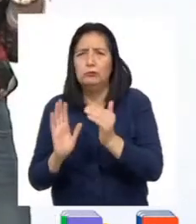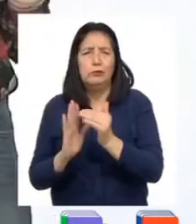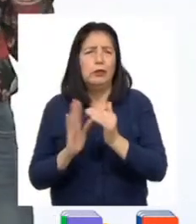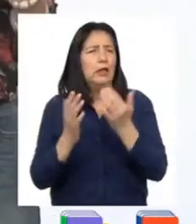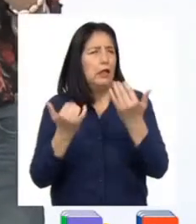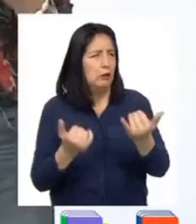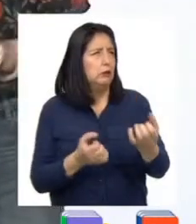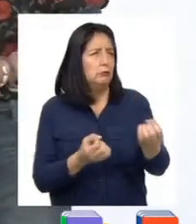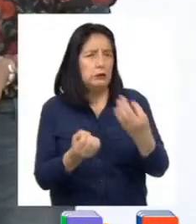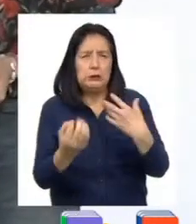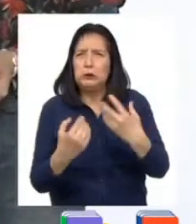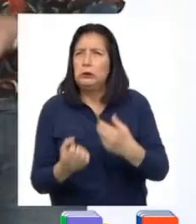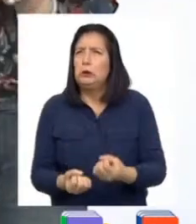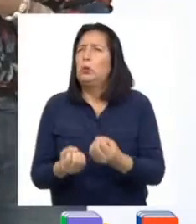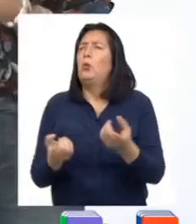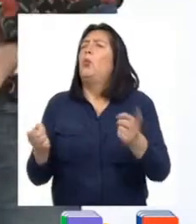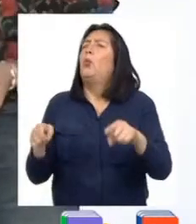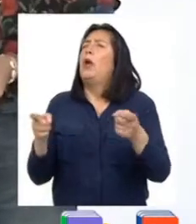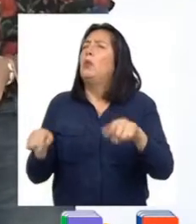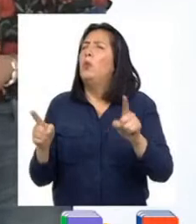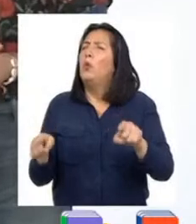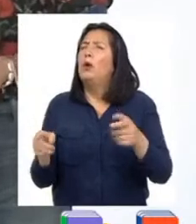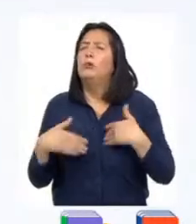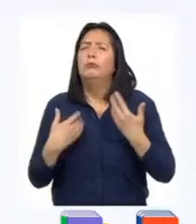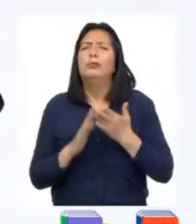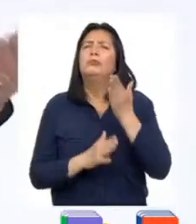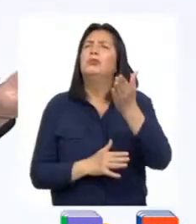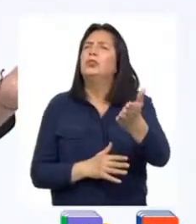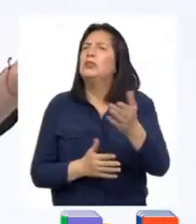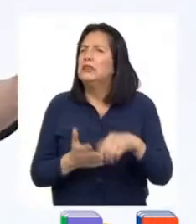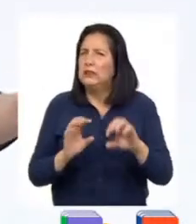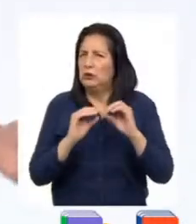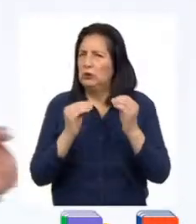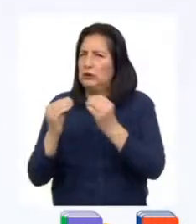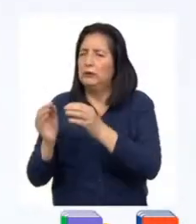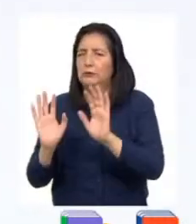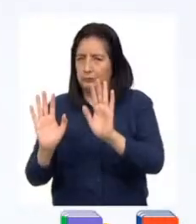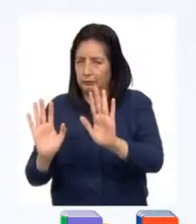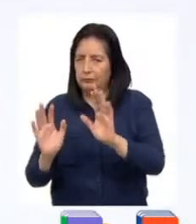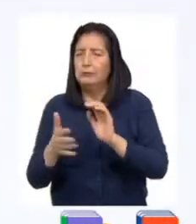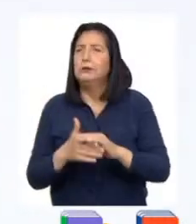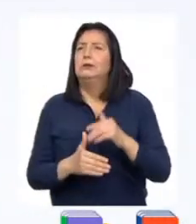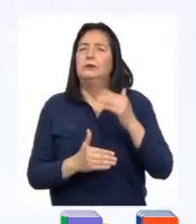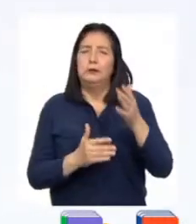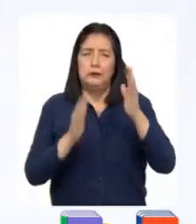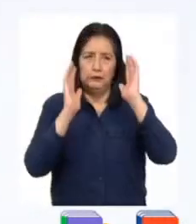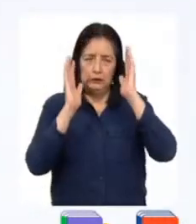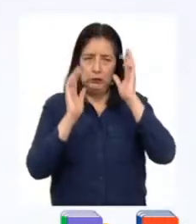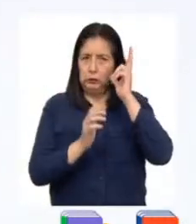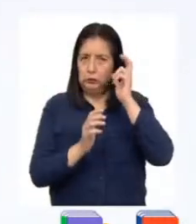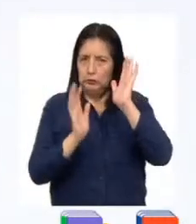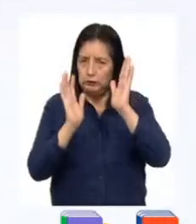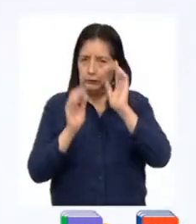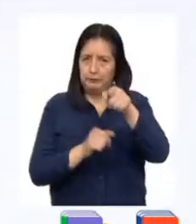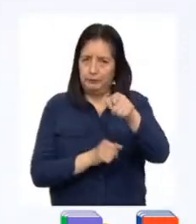contarnos cuándo podemos recurrir a estas instituciones? Vamos a descubrirlo escuchando con atención estas historias.